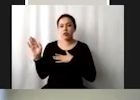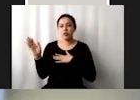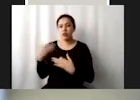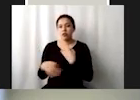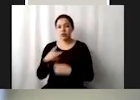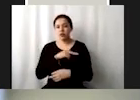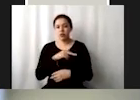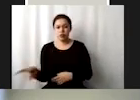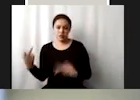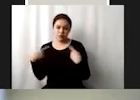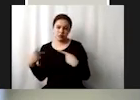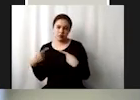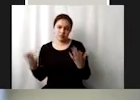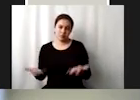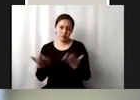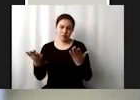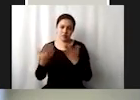las personas que habitamos este planeta